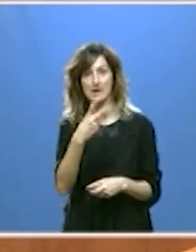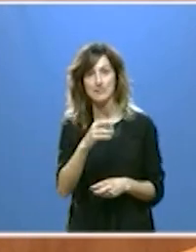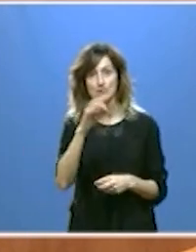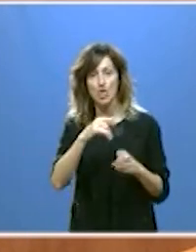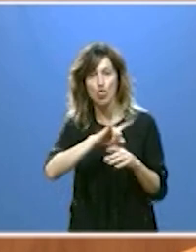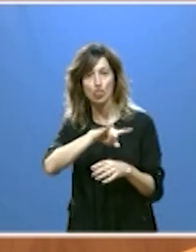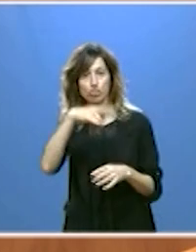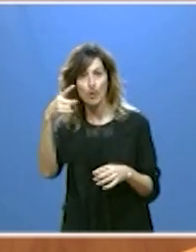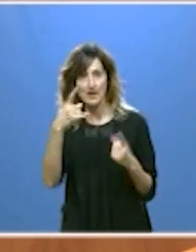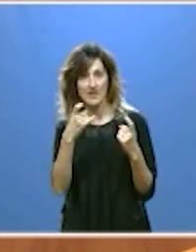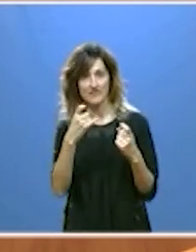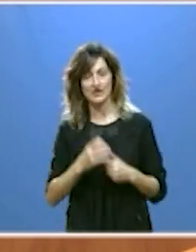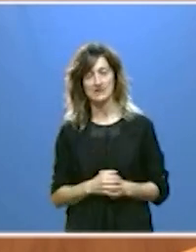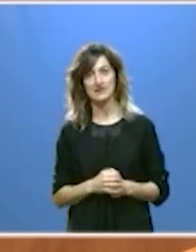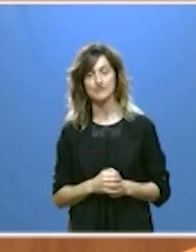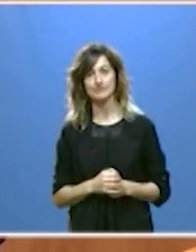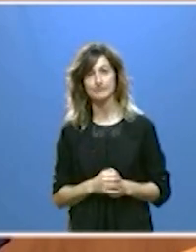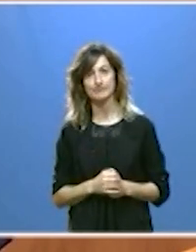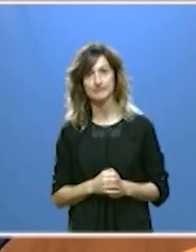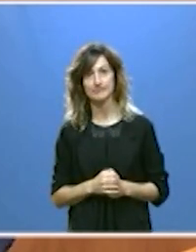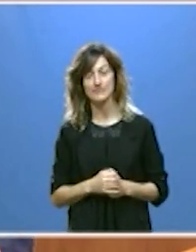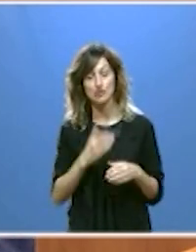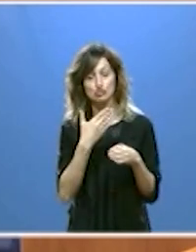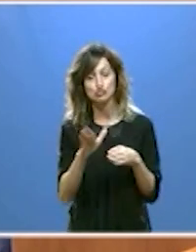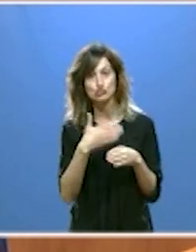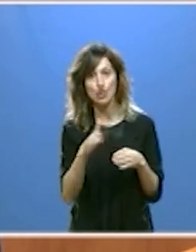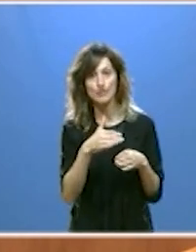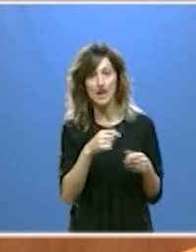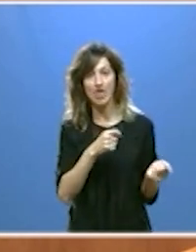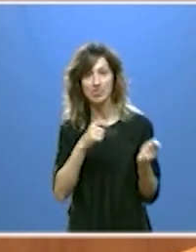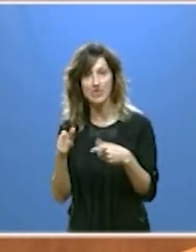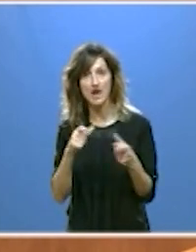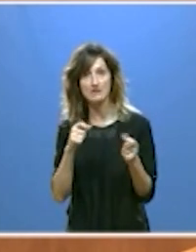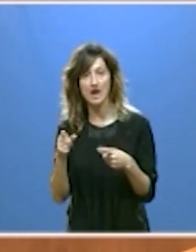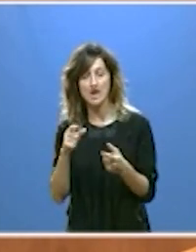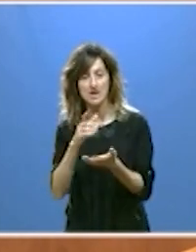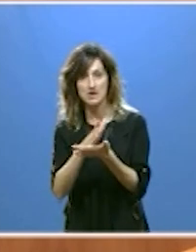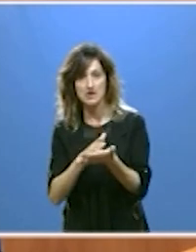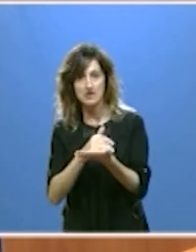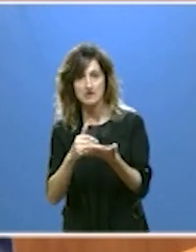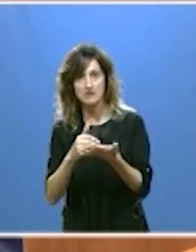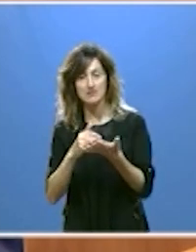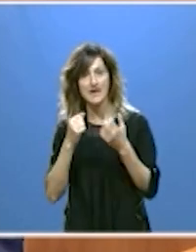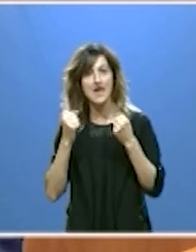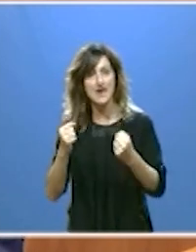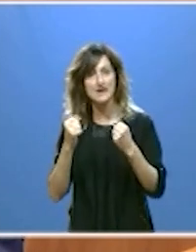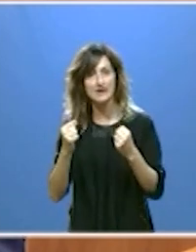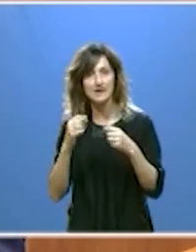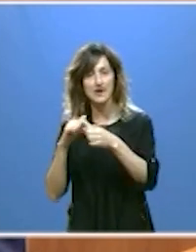más del doble de lo que necesitamos. La exportación del sobrante nos convierte en una comunidad energéticamente